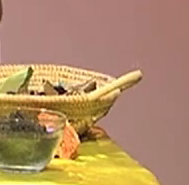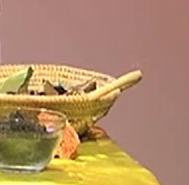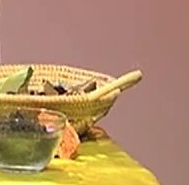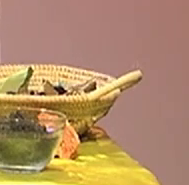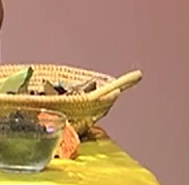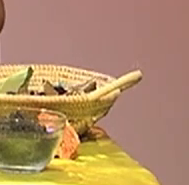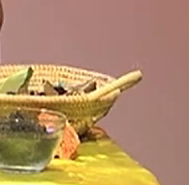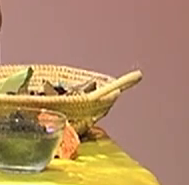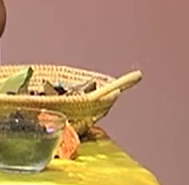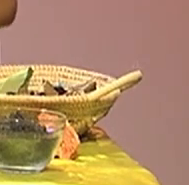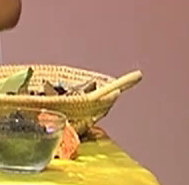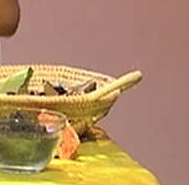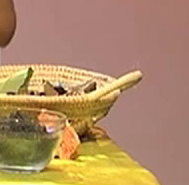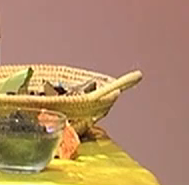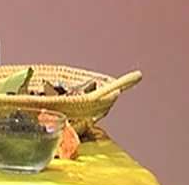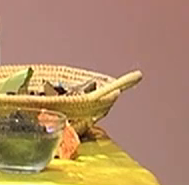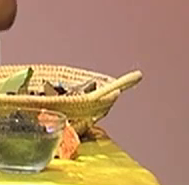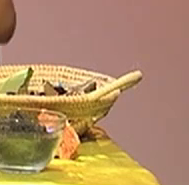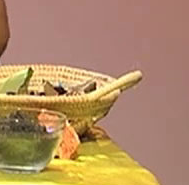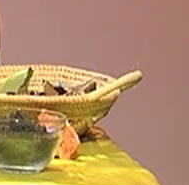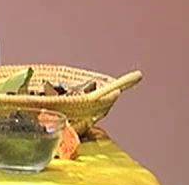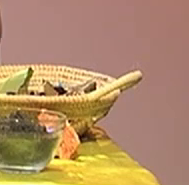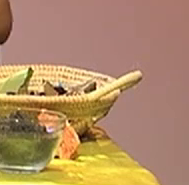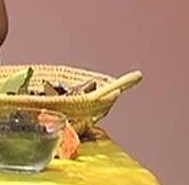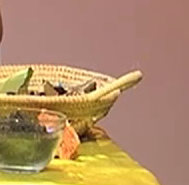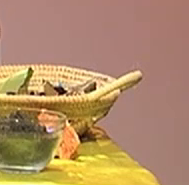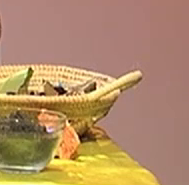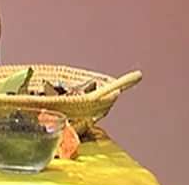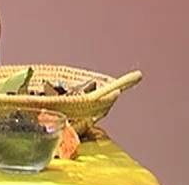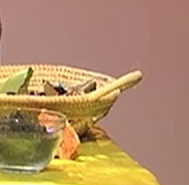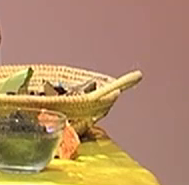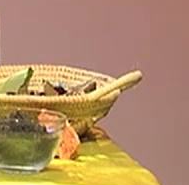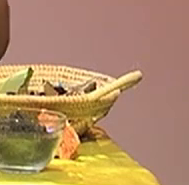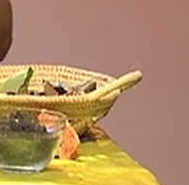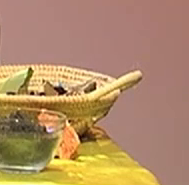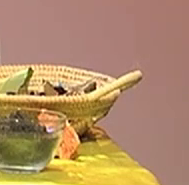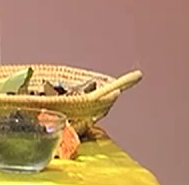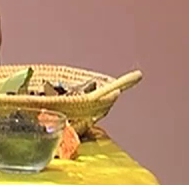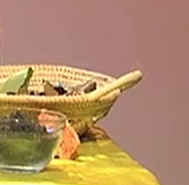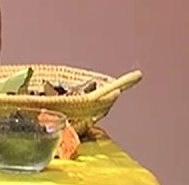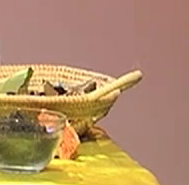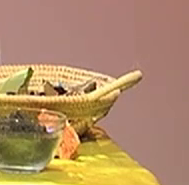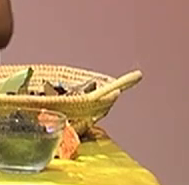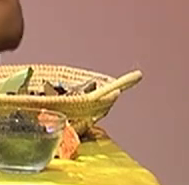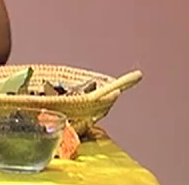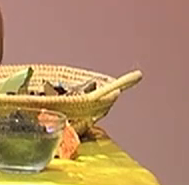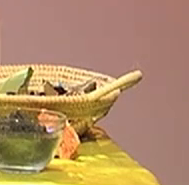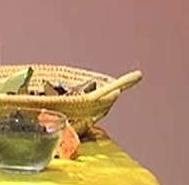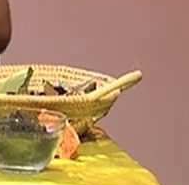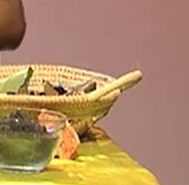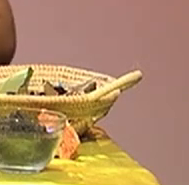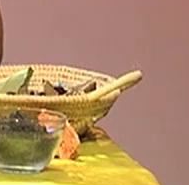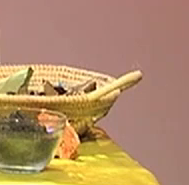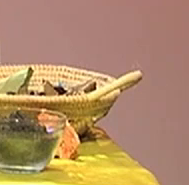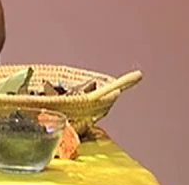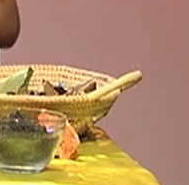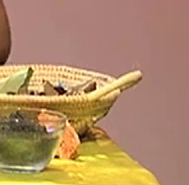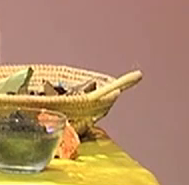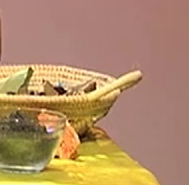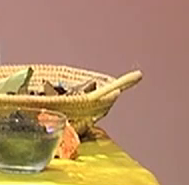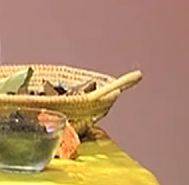está feliz la mujer del campo siempre está feliz así es como vive la mujer